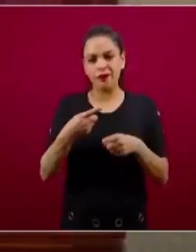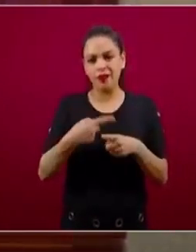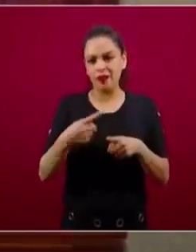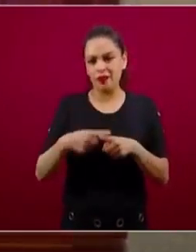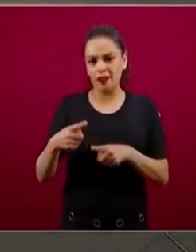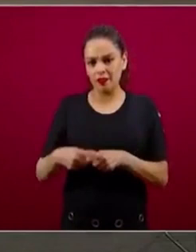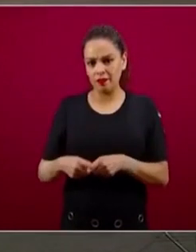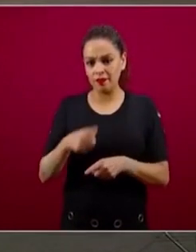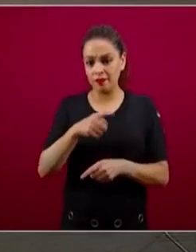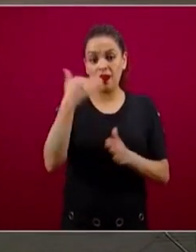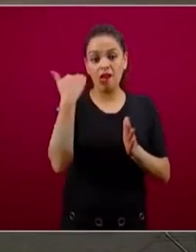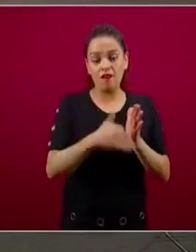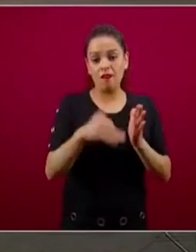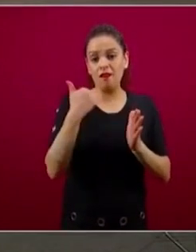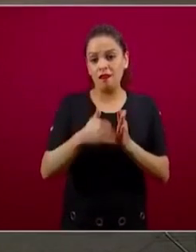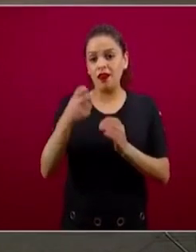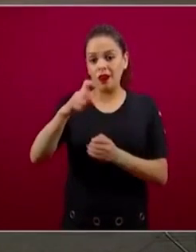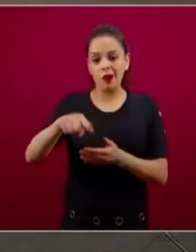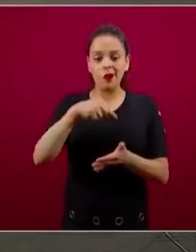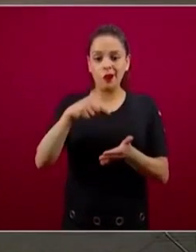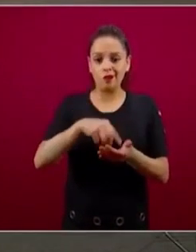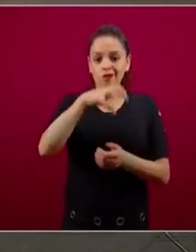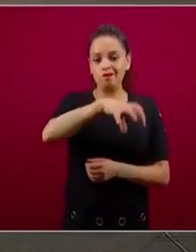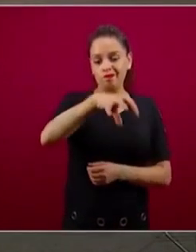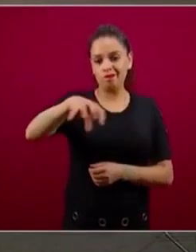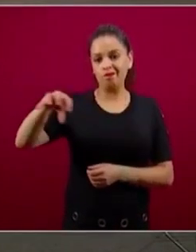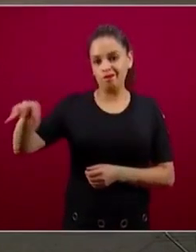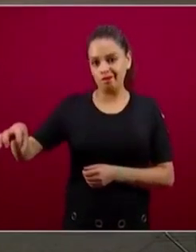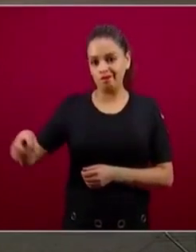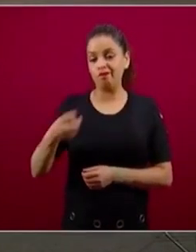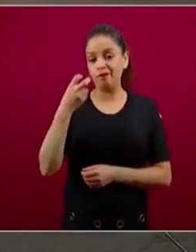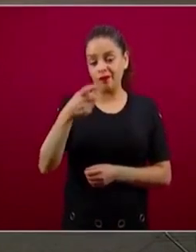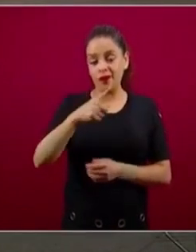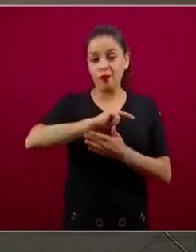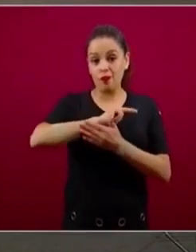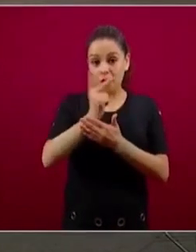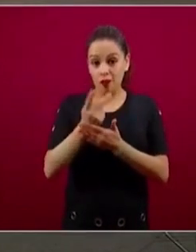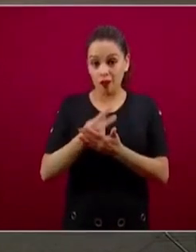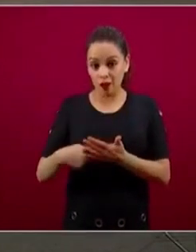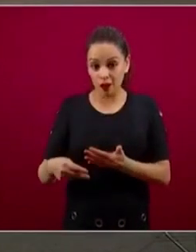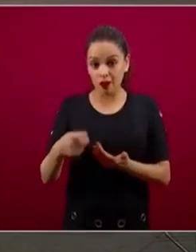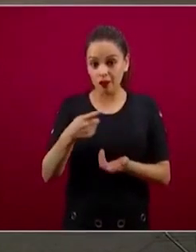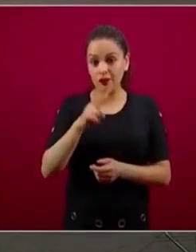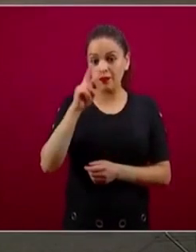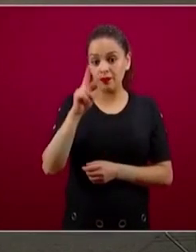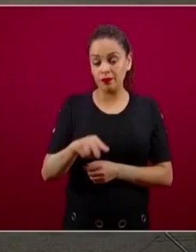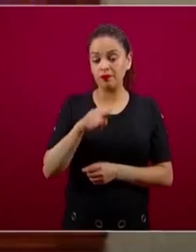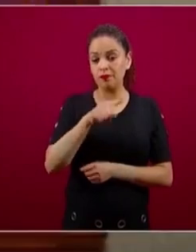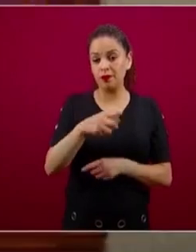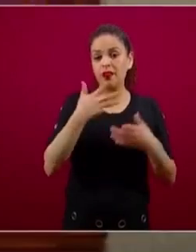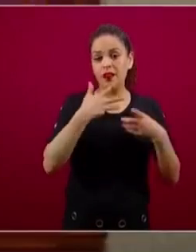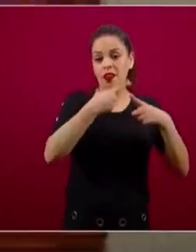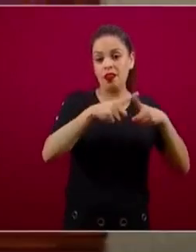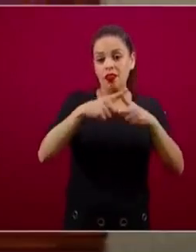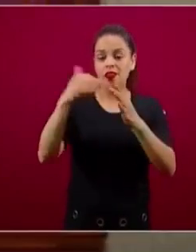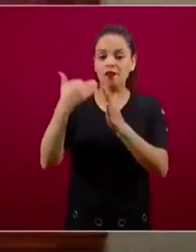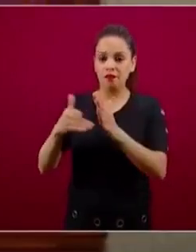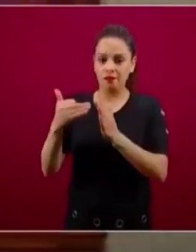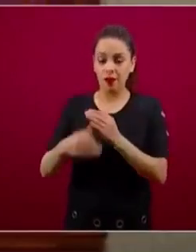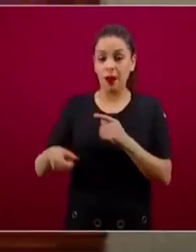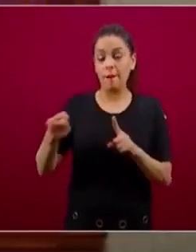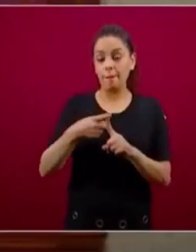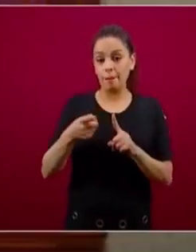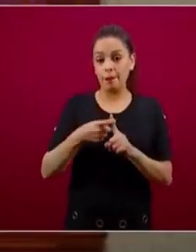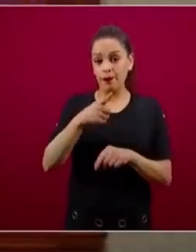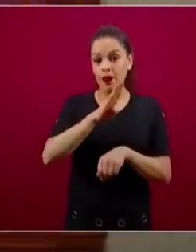estas colonias. Entonces, es un programa que tiene diferentes, digamos, aristas. El primero es el beneficio directo en la calidad